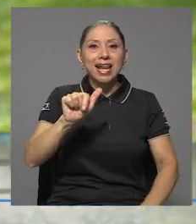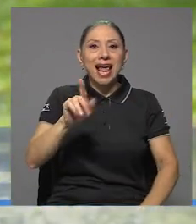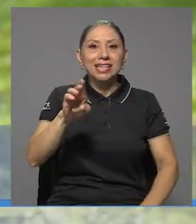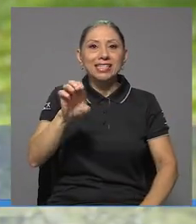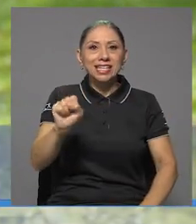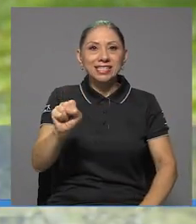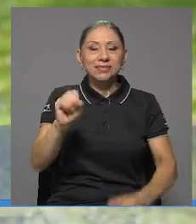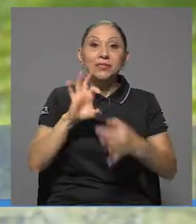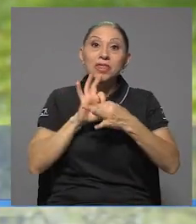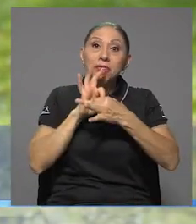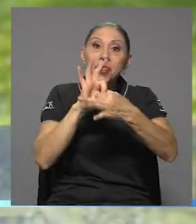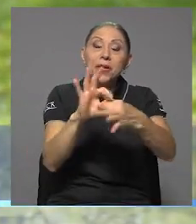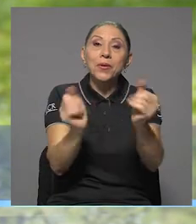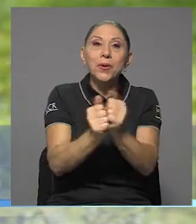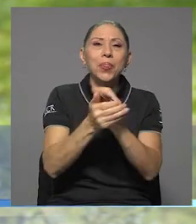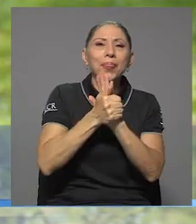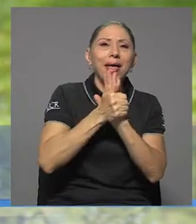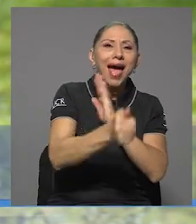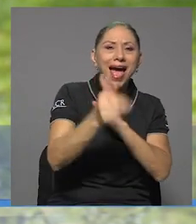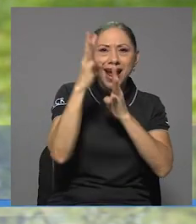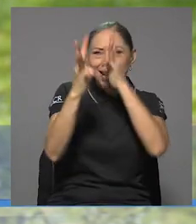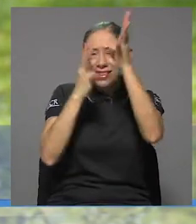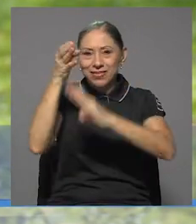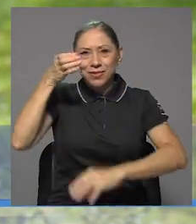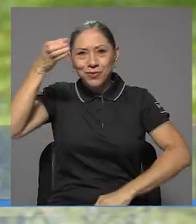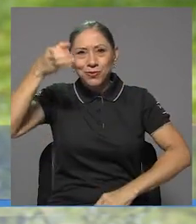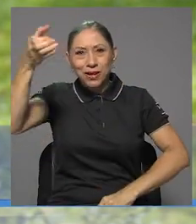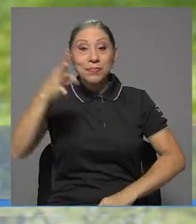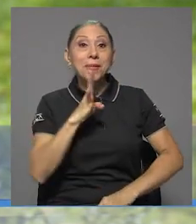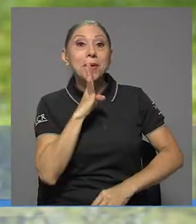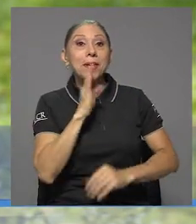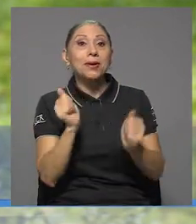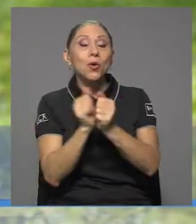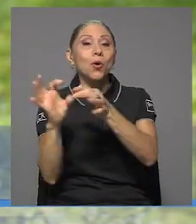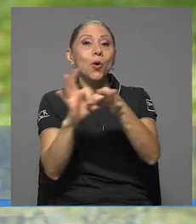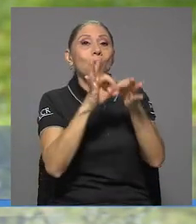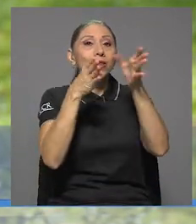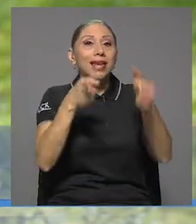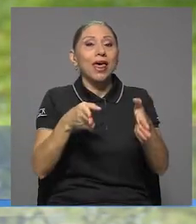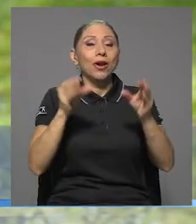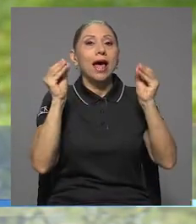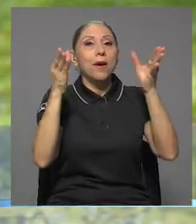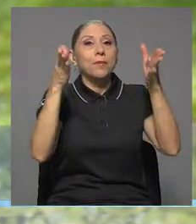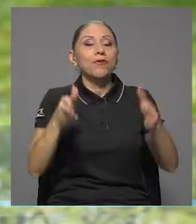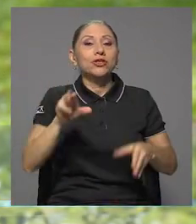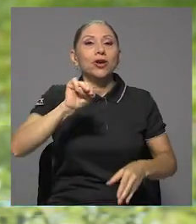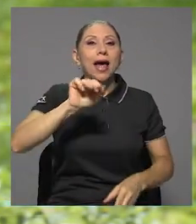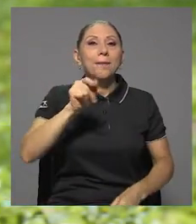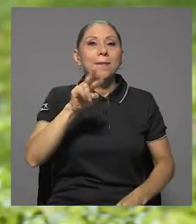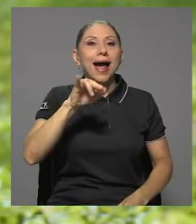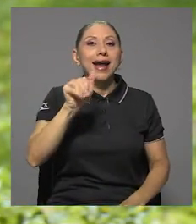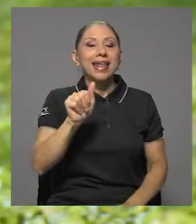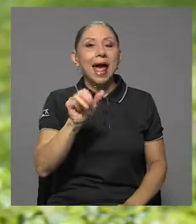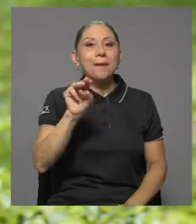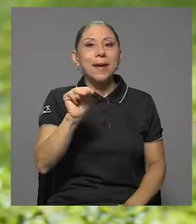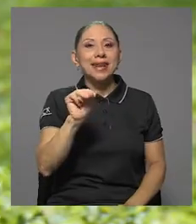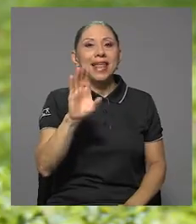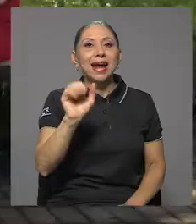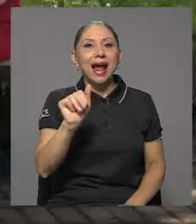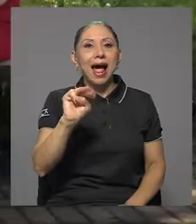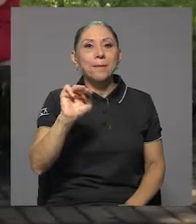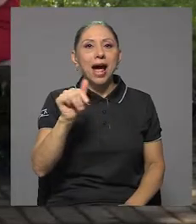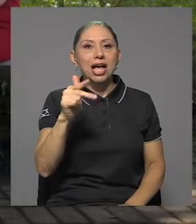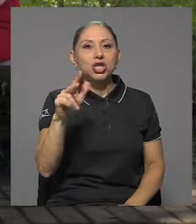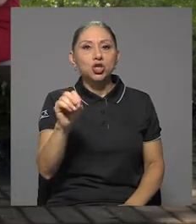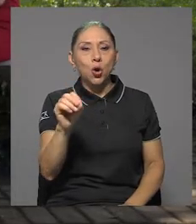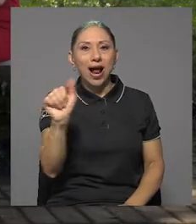tiene que ver con el talento, la creatividad y la cultura. Y para ello vamos a conversar con su coordinadora, la profesora María Marta, perdón, Camacho Álvarez.